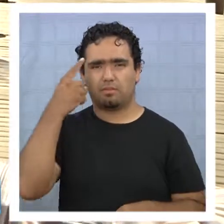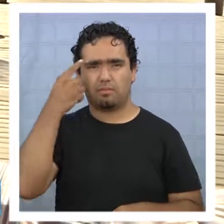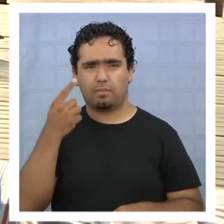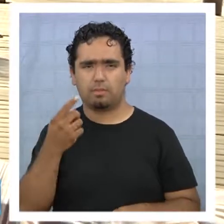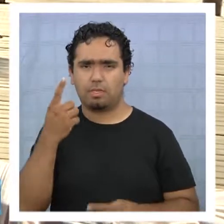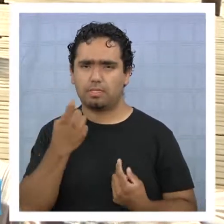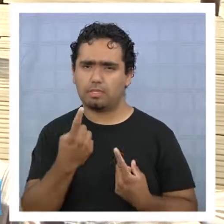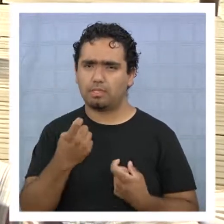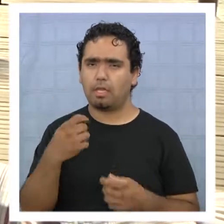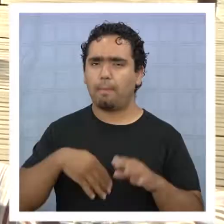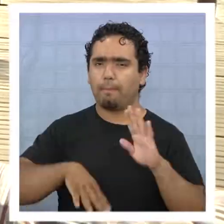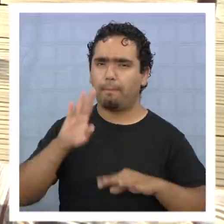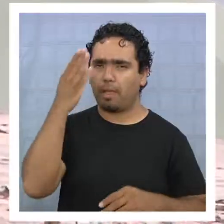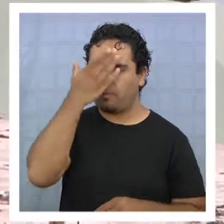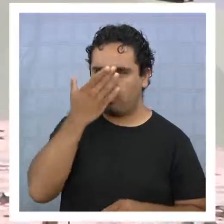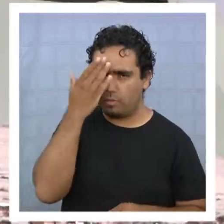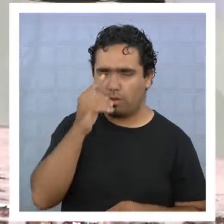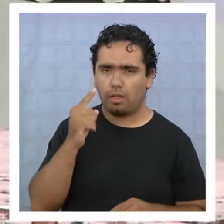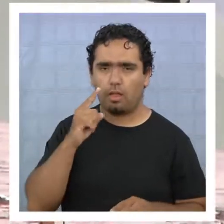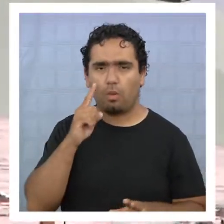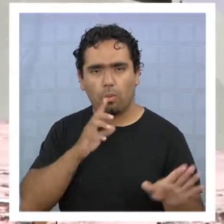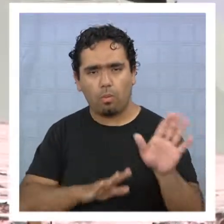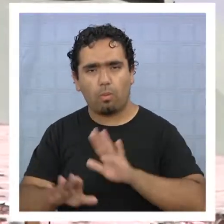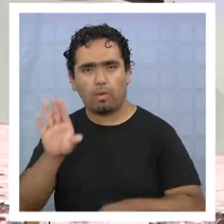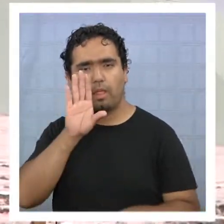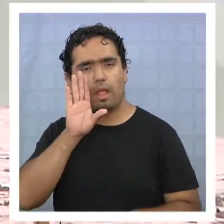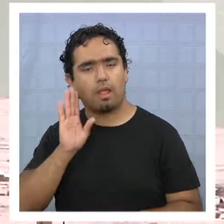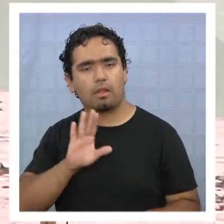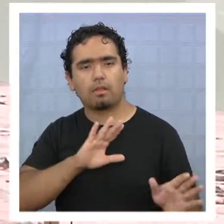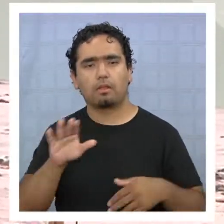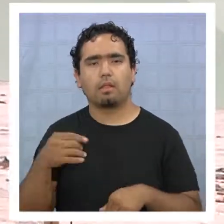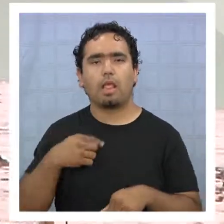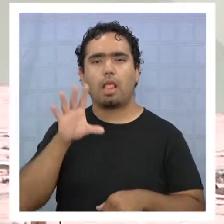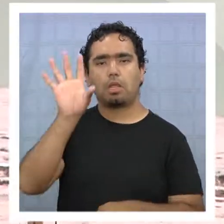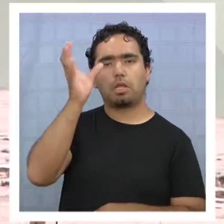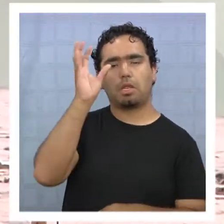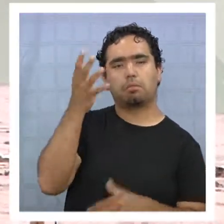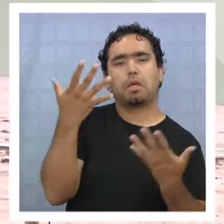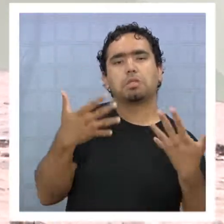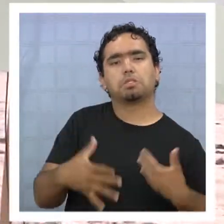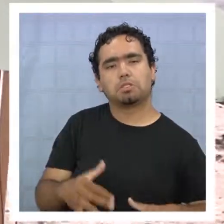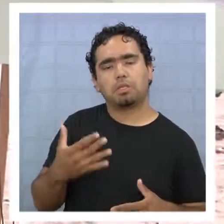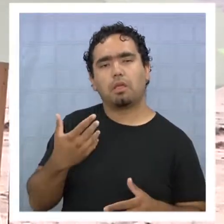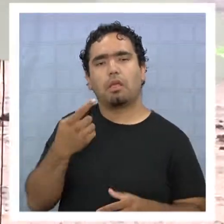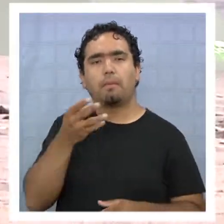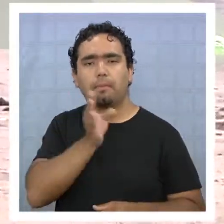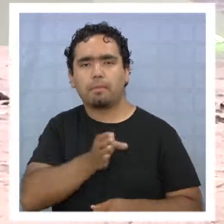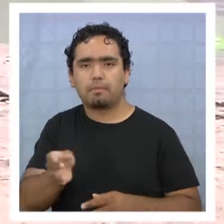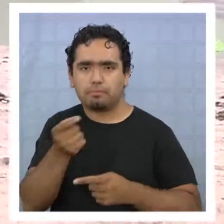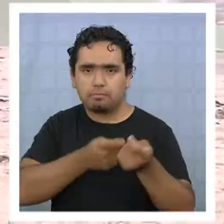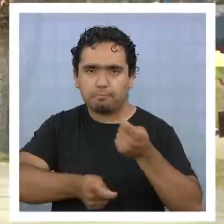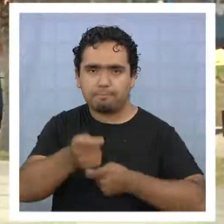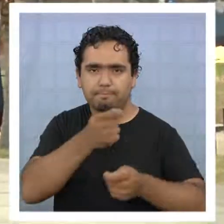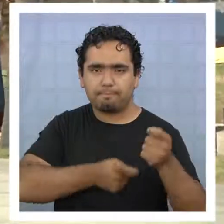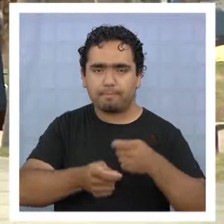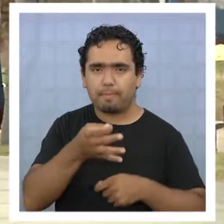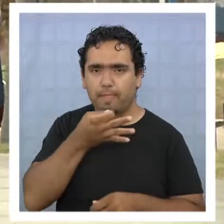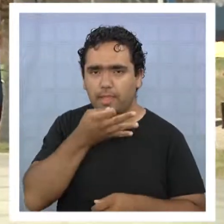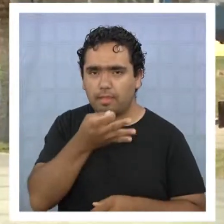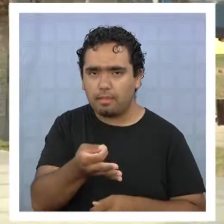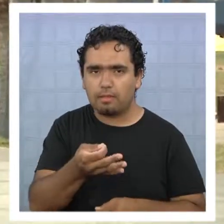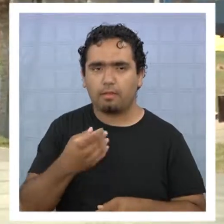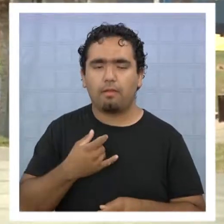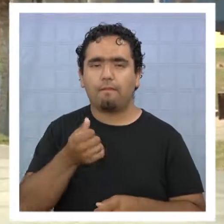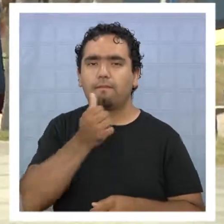que debería ser más como más preocupación de dejar más limpio el lugar. Aunque las temperaturas ya son habituales, los comerciantes